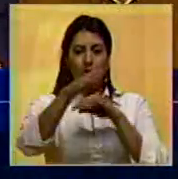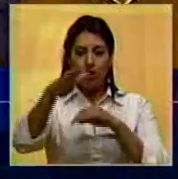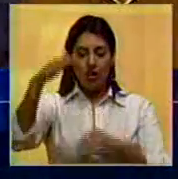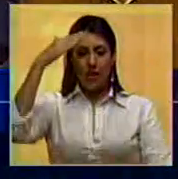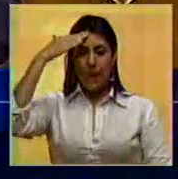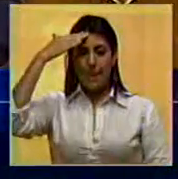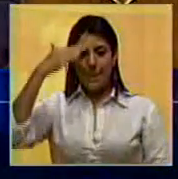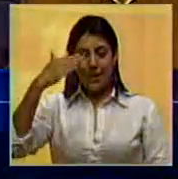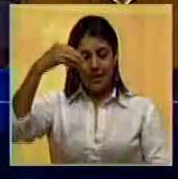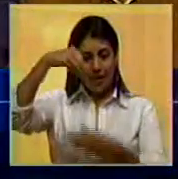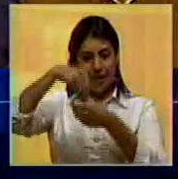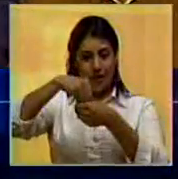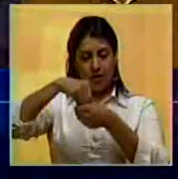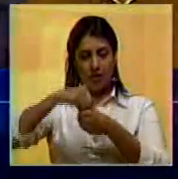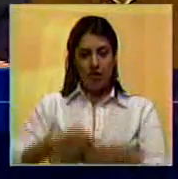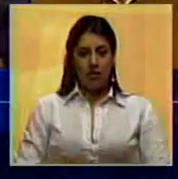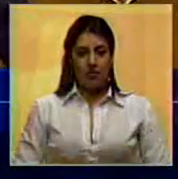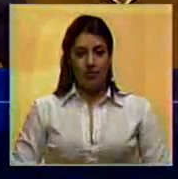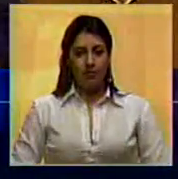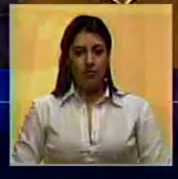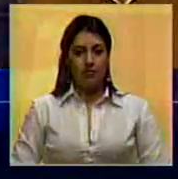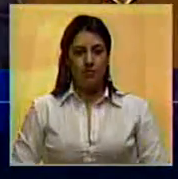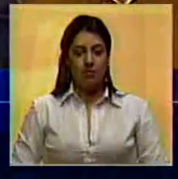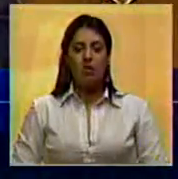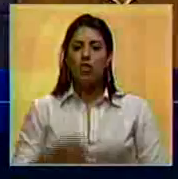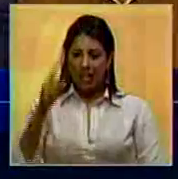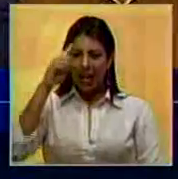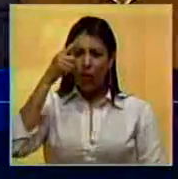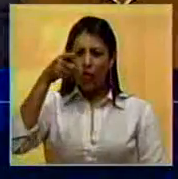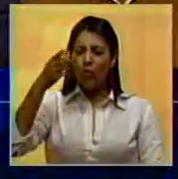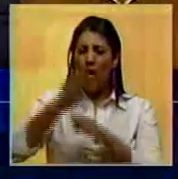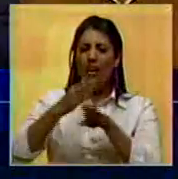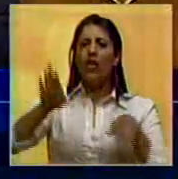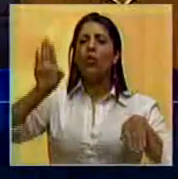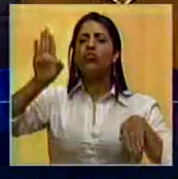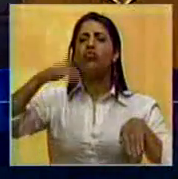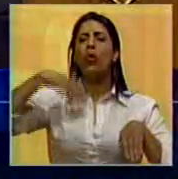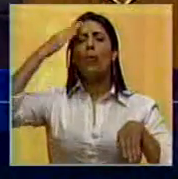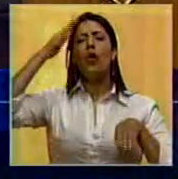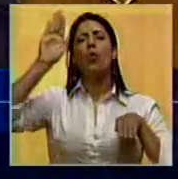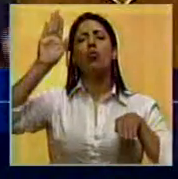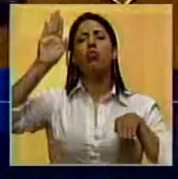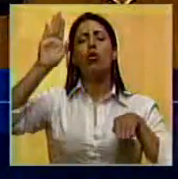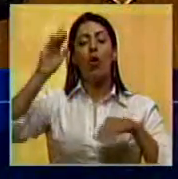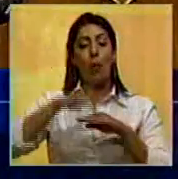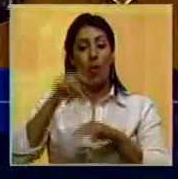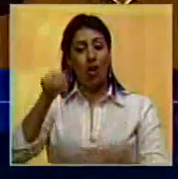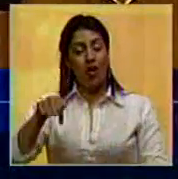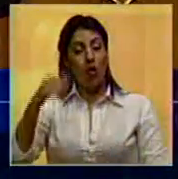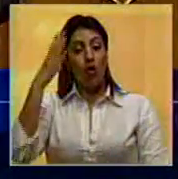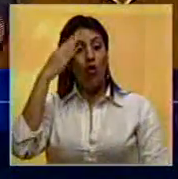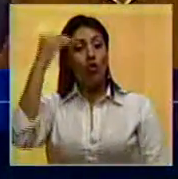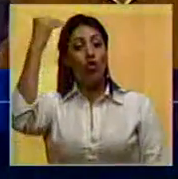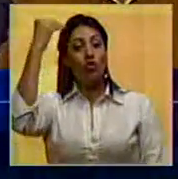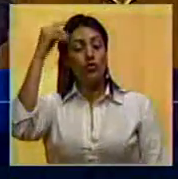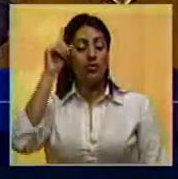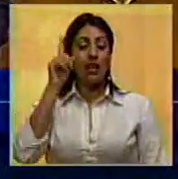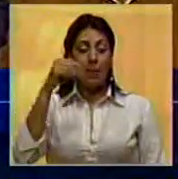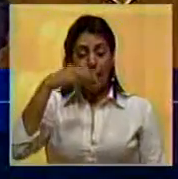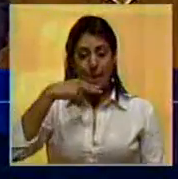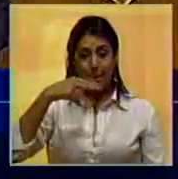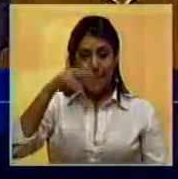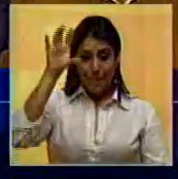a los miembros de la fuerza armada recuerden su juramento porque hoy Dios y la patria